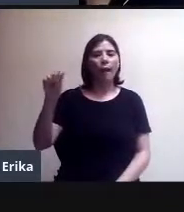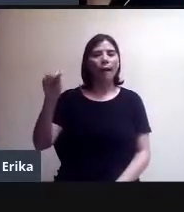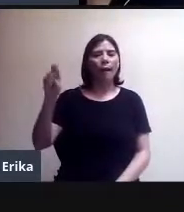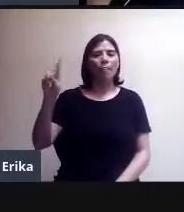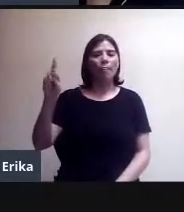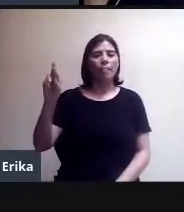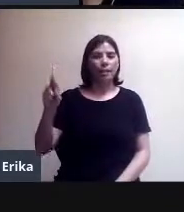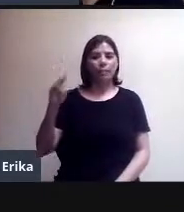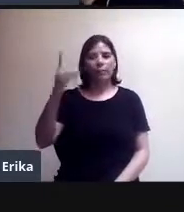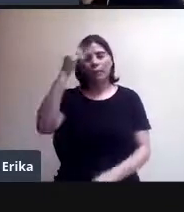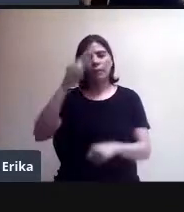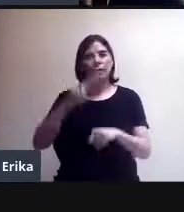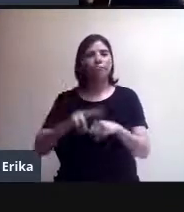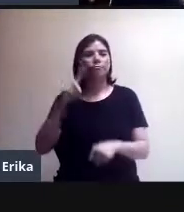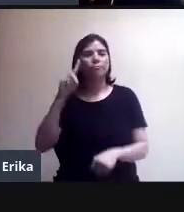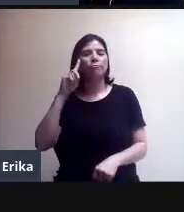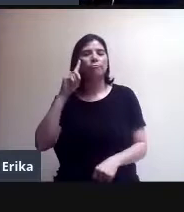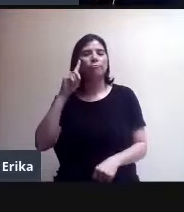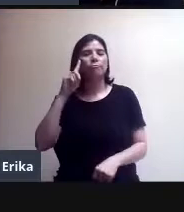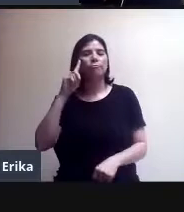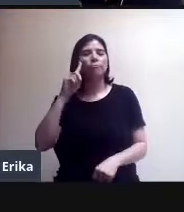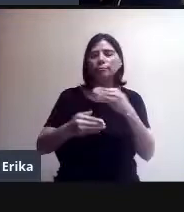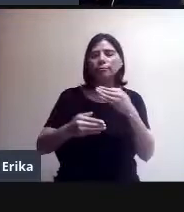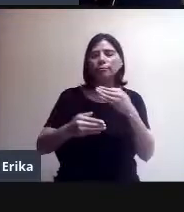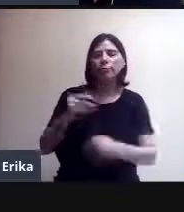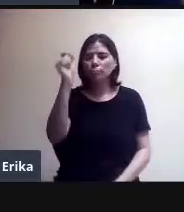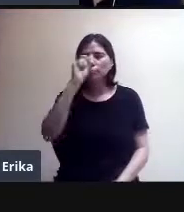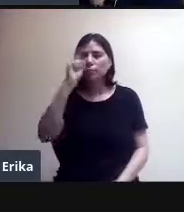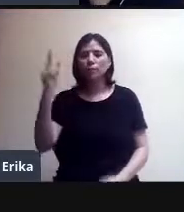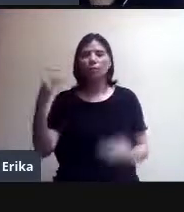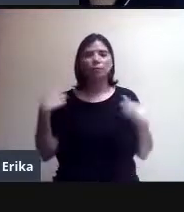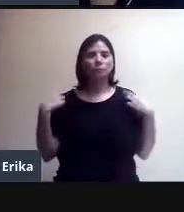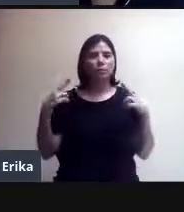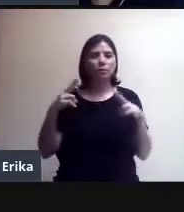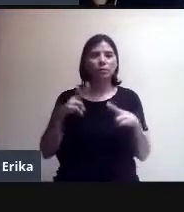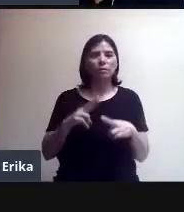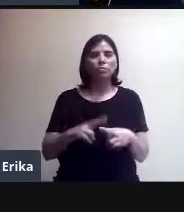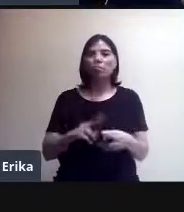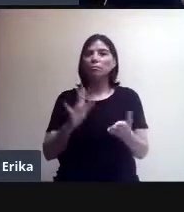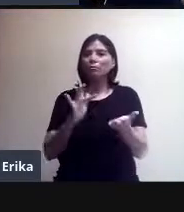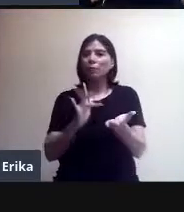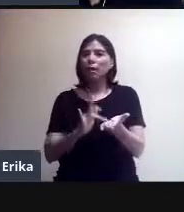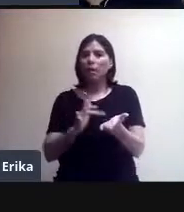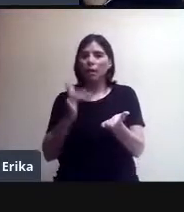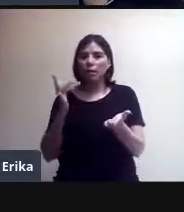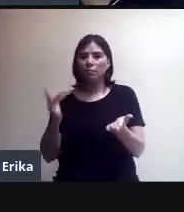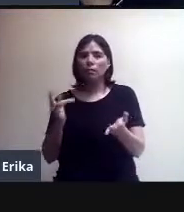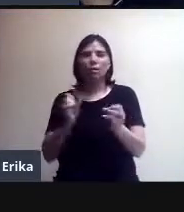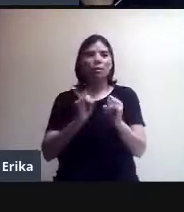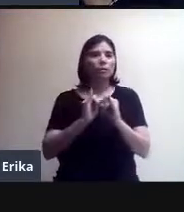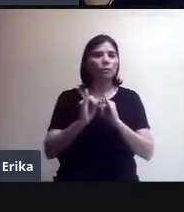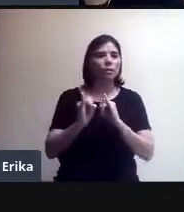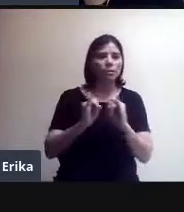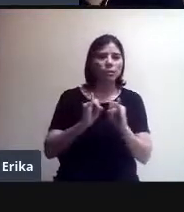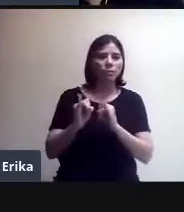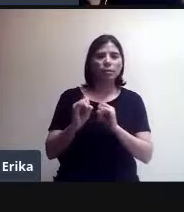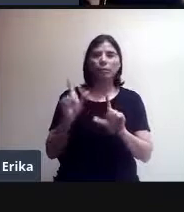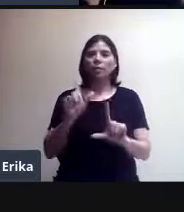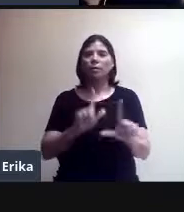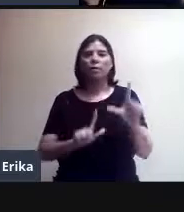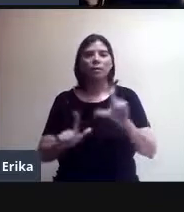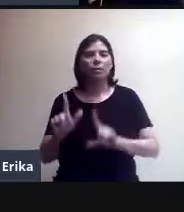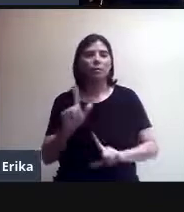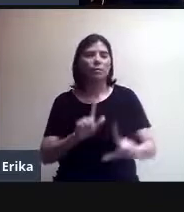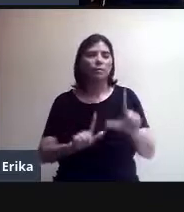aquí en Edilar, en Red Magisterial. Y también agradecer muchísimo a nuestra intérprete de Lenguajes de Señas